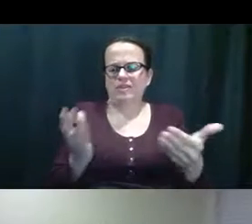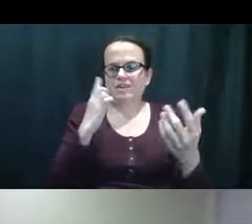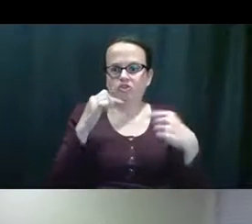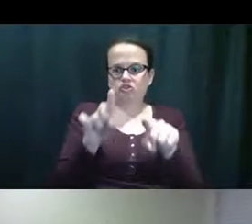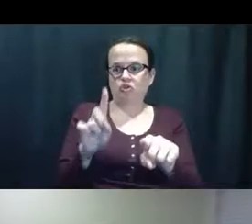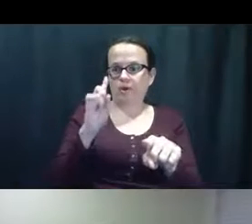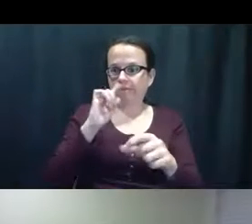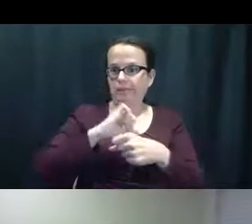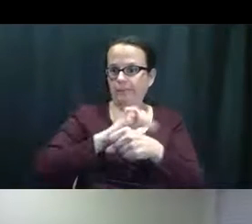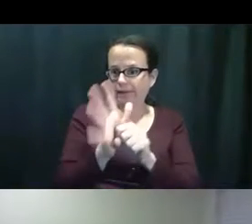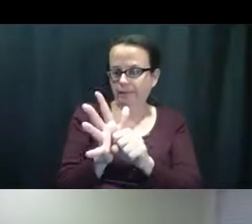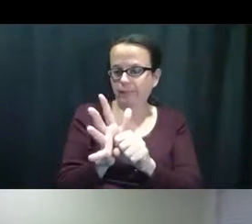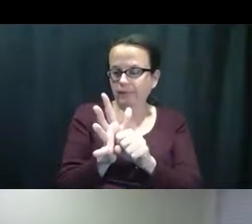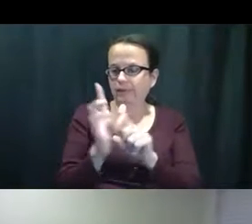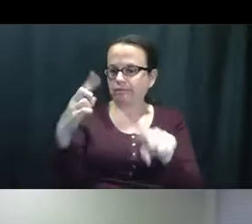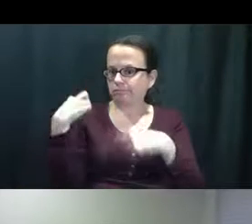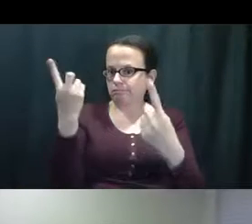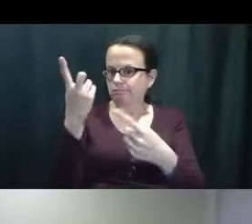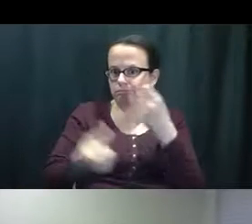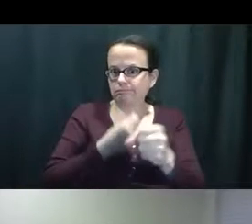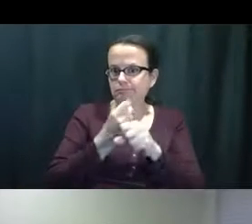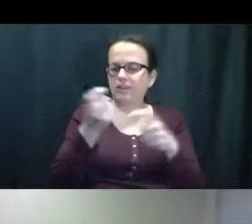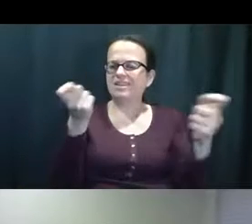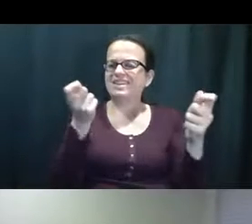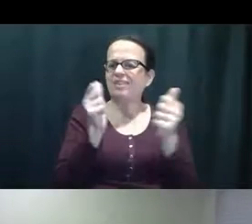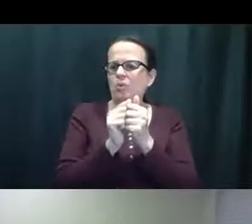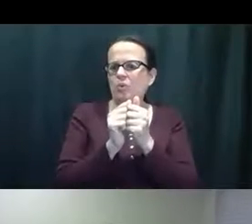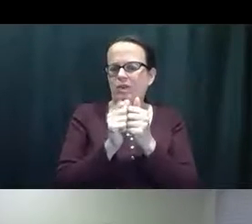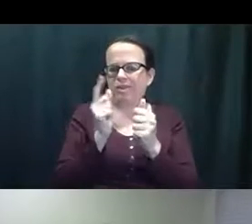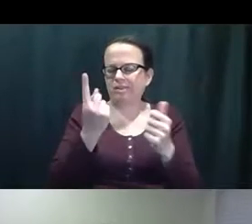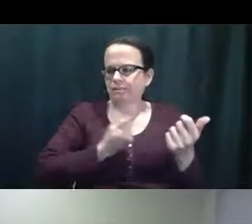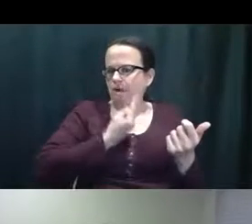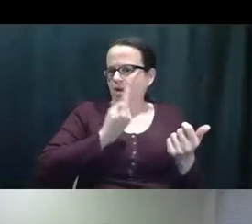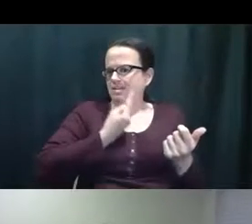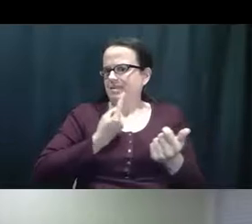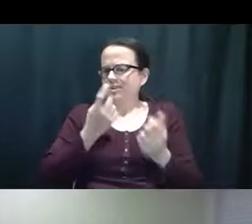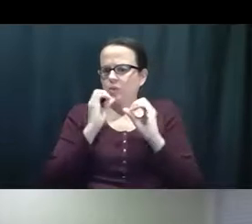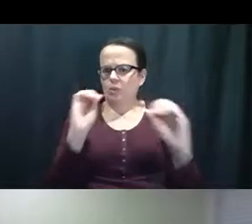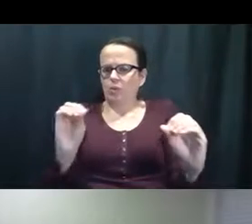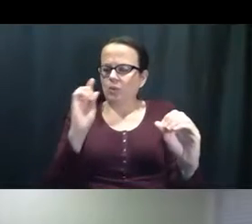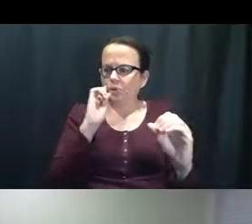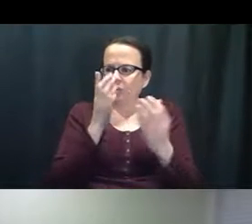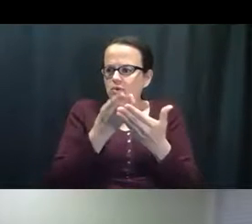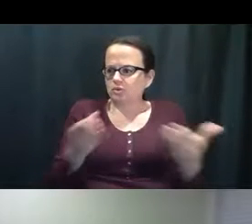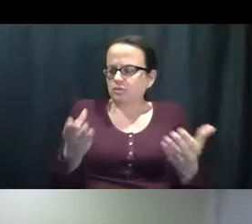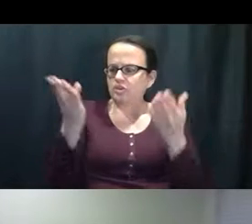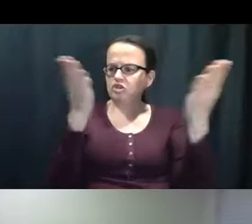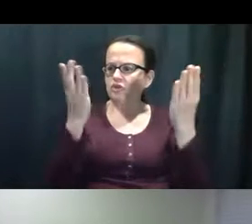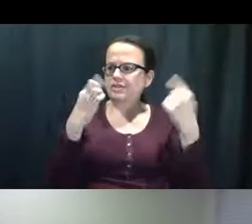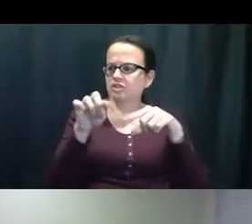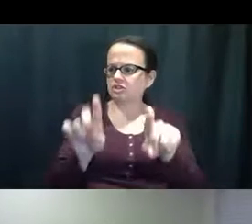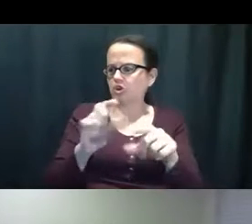que yo escucho durante la pandemia es que están bregando con la el